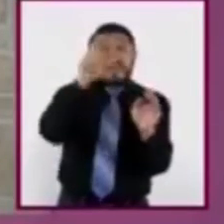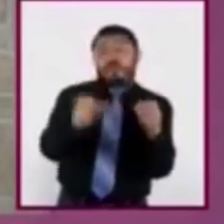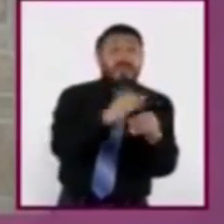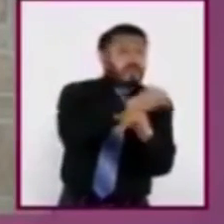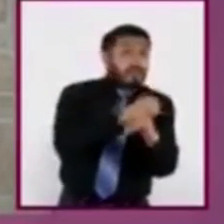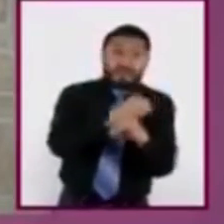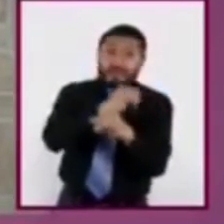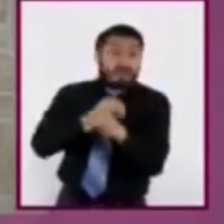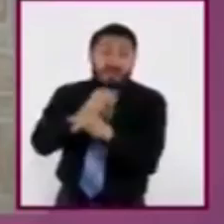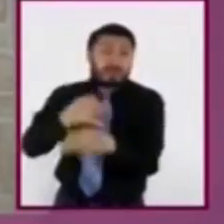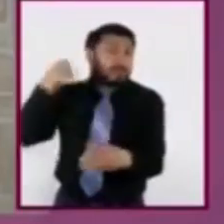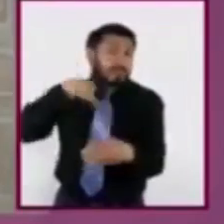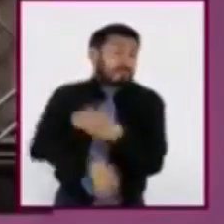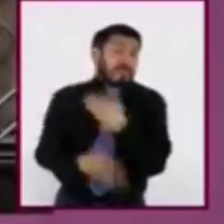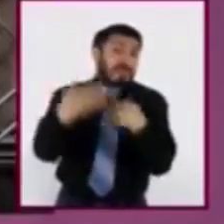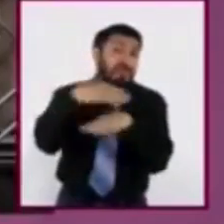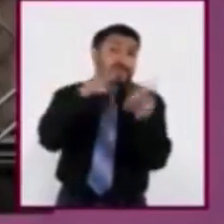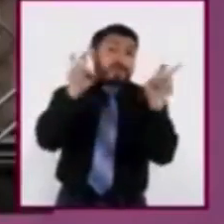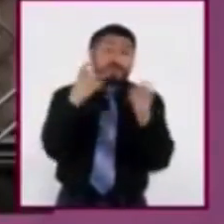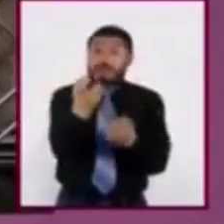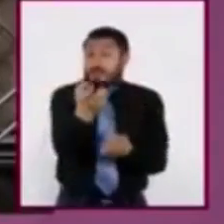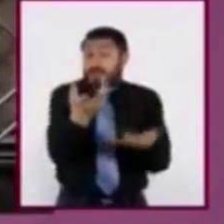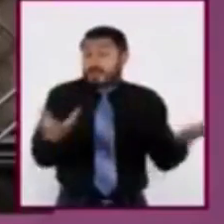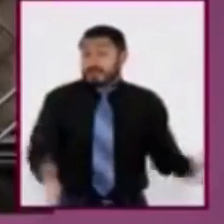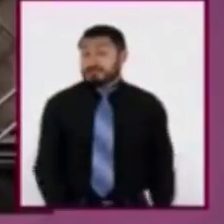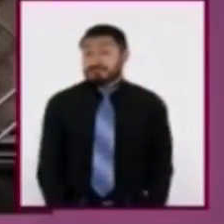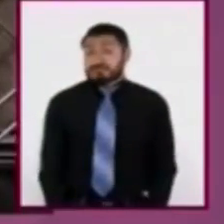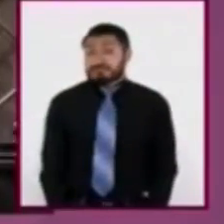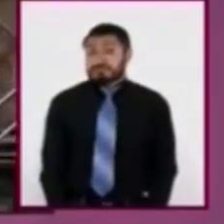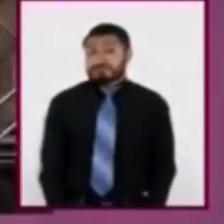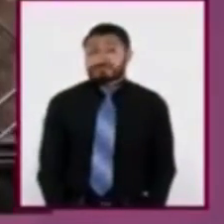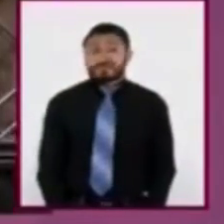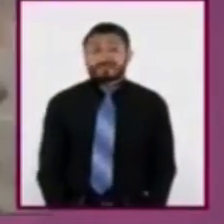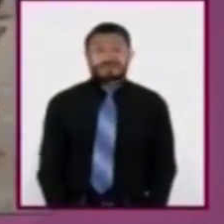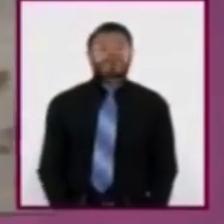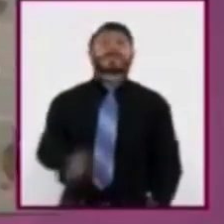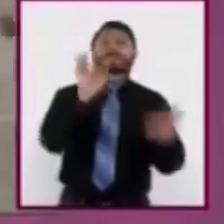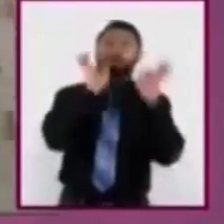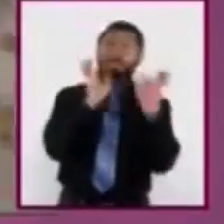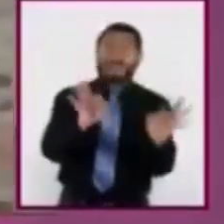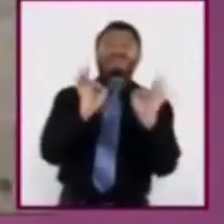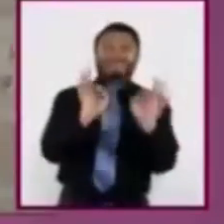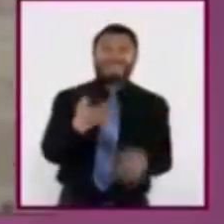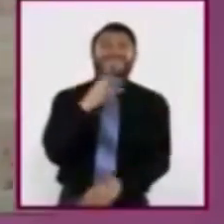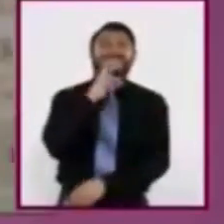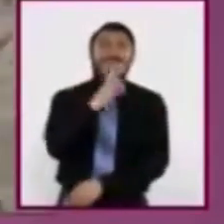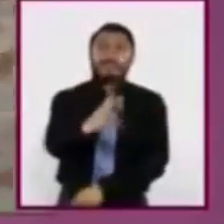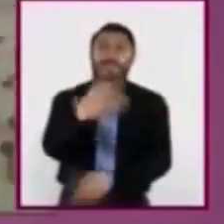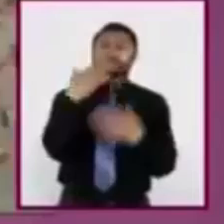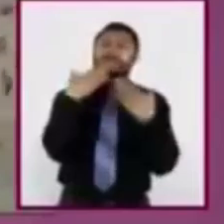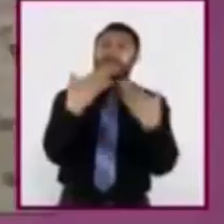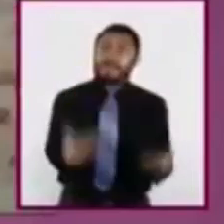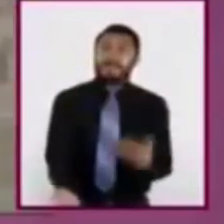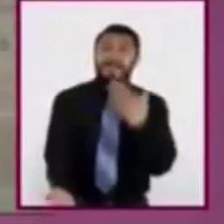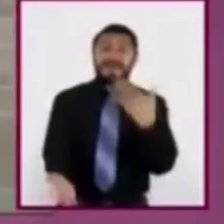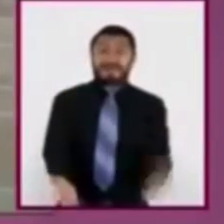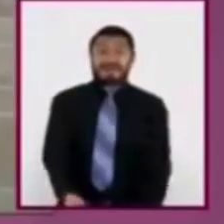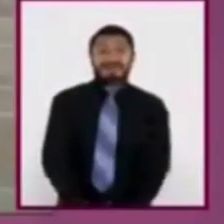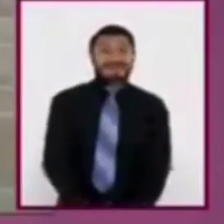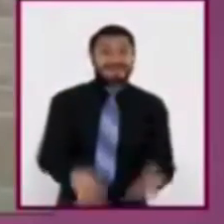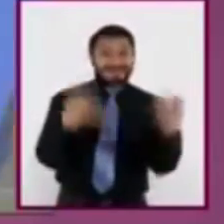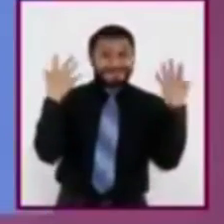investigación a fondo sobre el tema. Bien, bien por esa respuesta. Ahora,